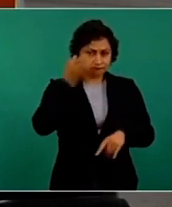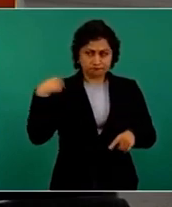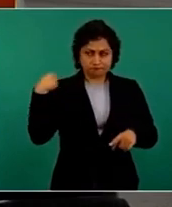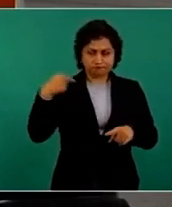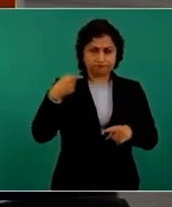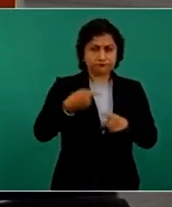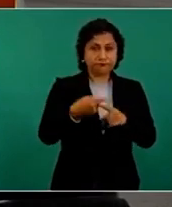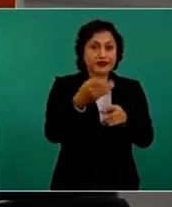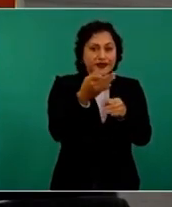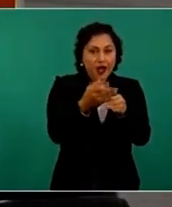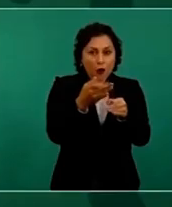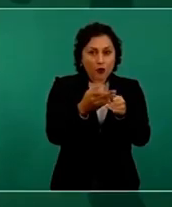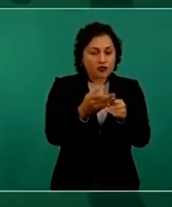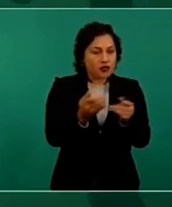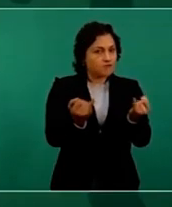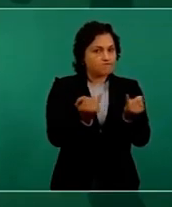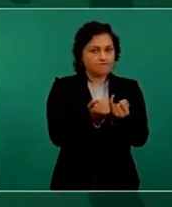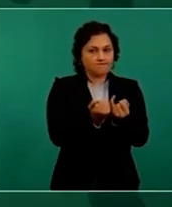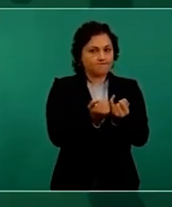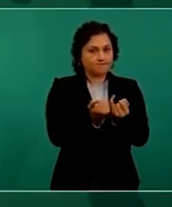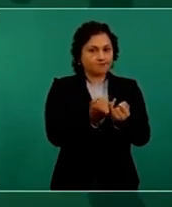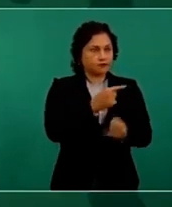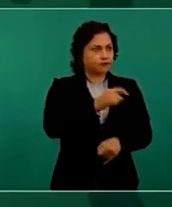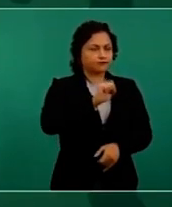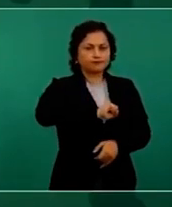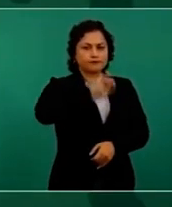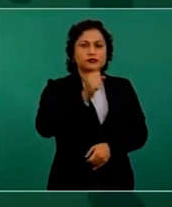Ellos traen una inflación también de más del 6%.